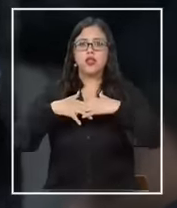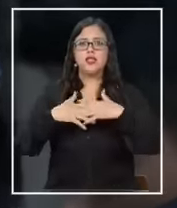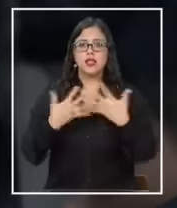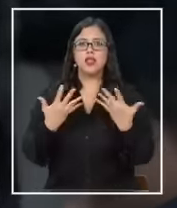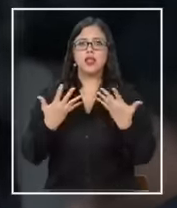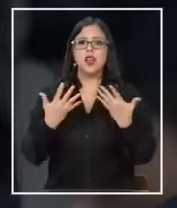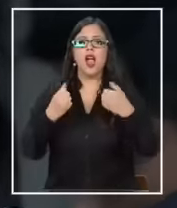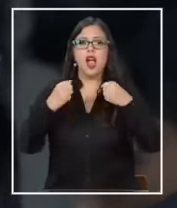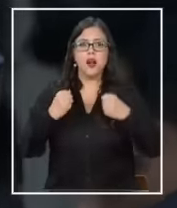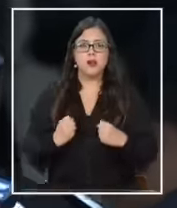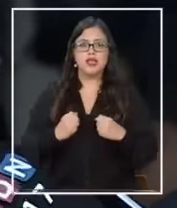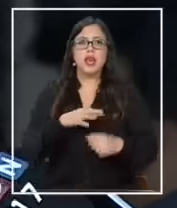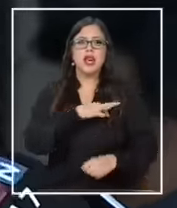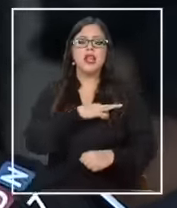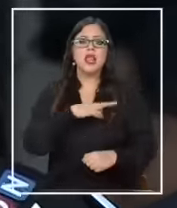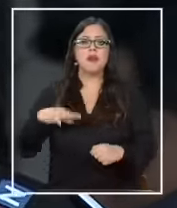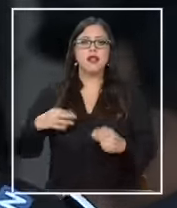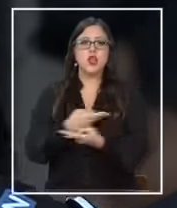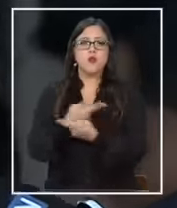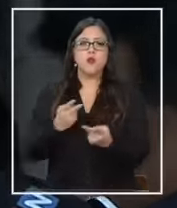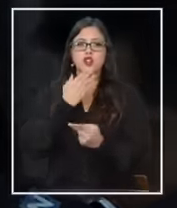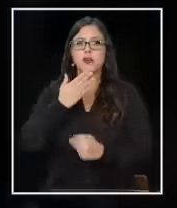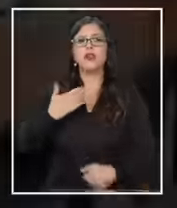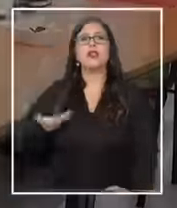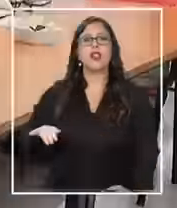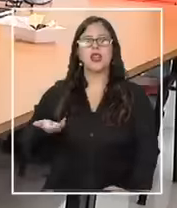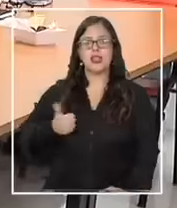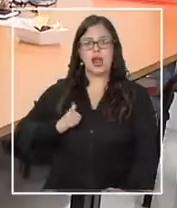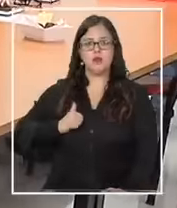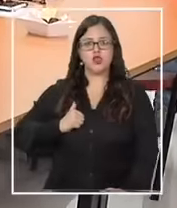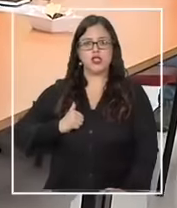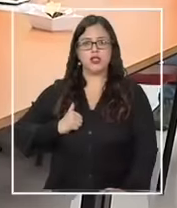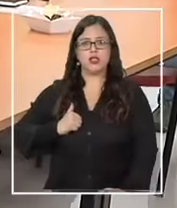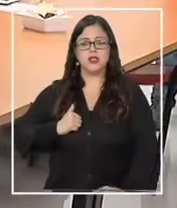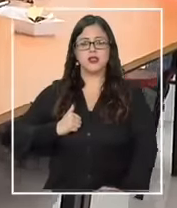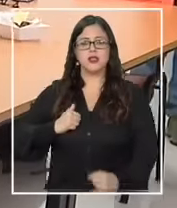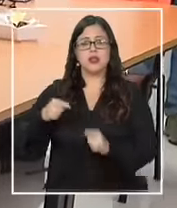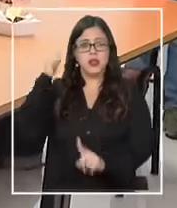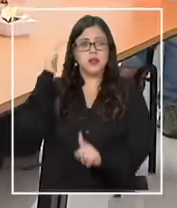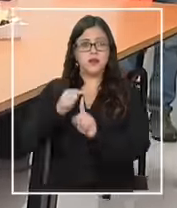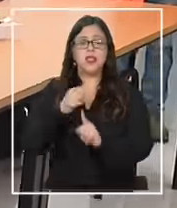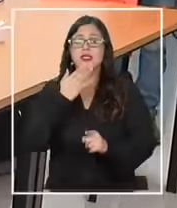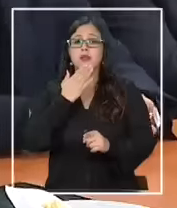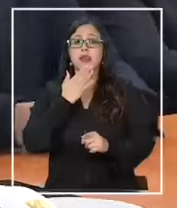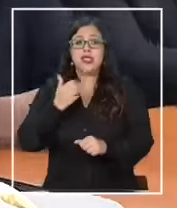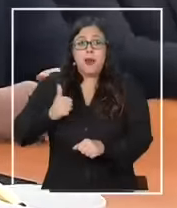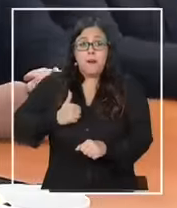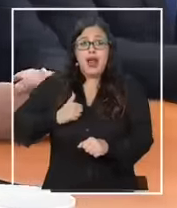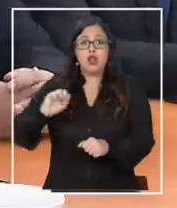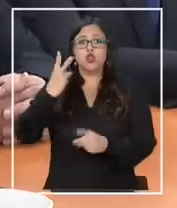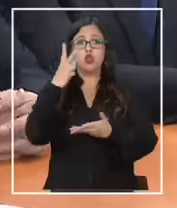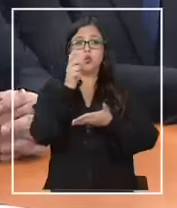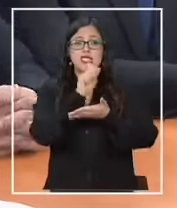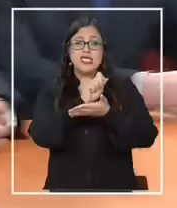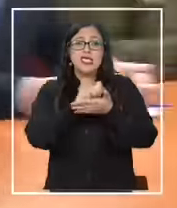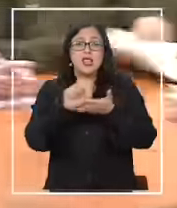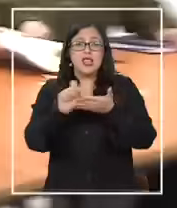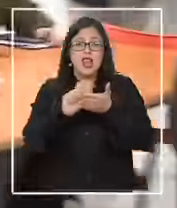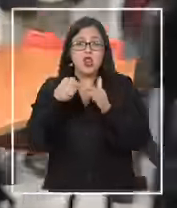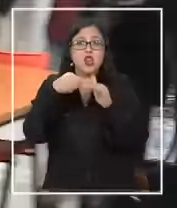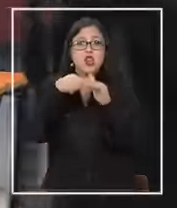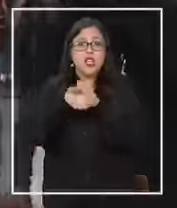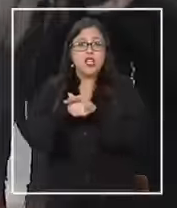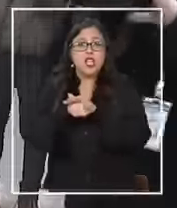las capacidades del Ministerio Público y de las policías para este fin. Más temprano, el subsecretario del Interior llegó hasta la Fiscalía